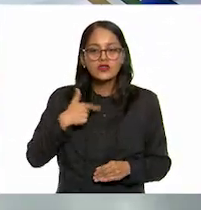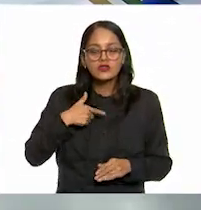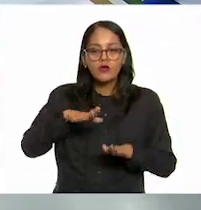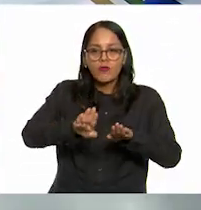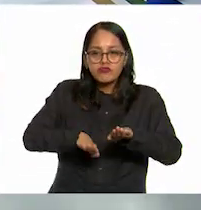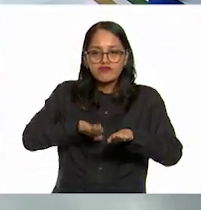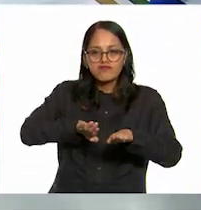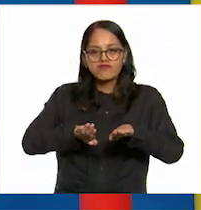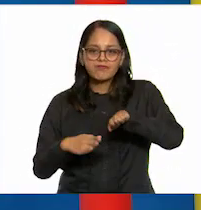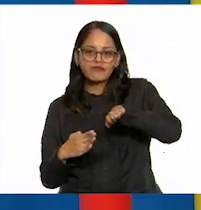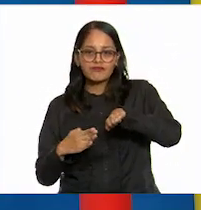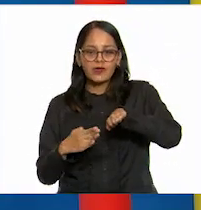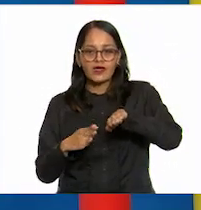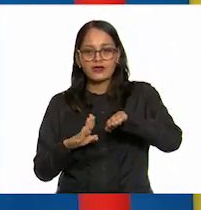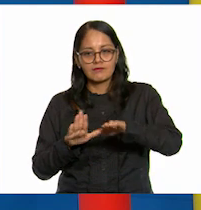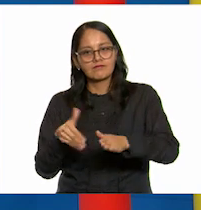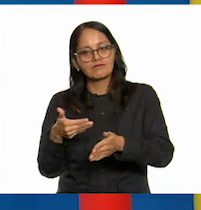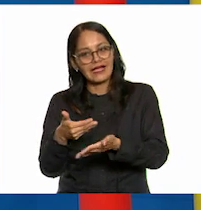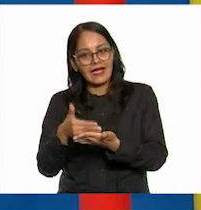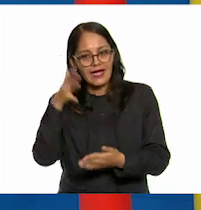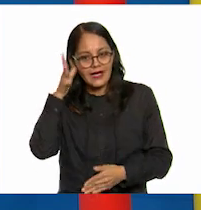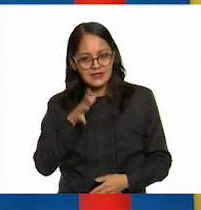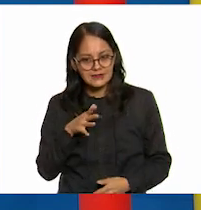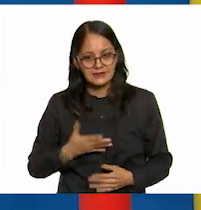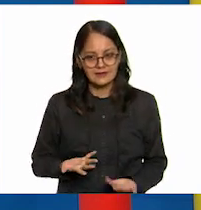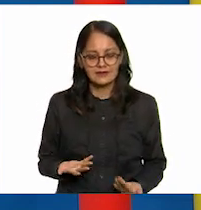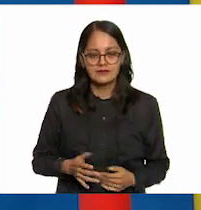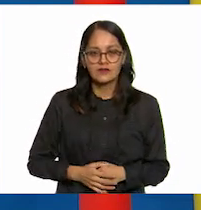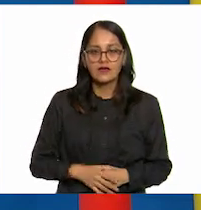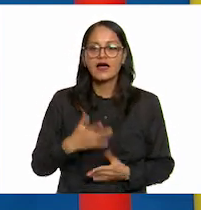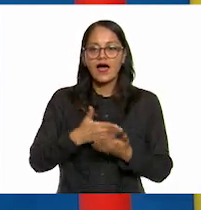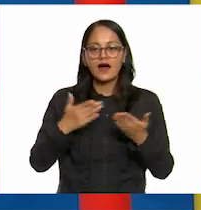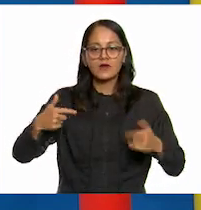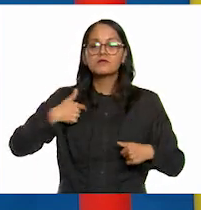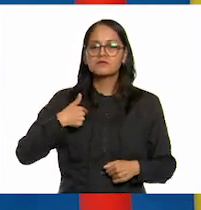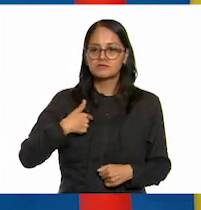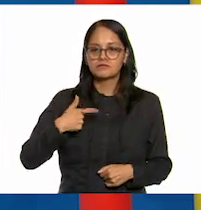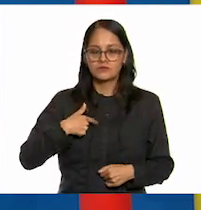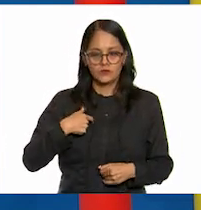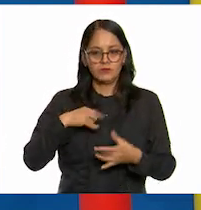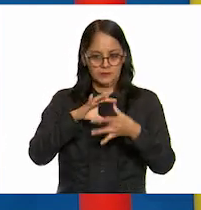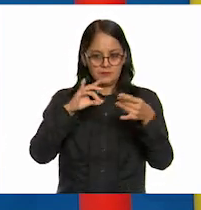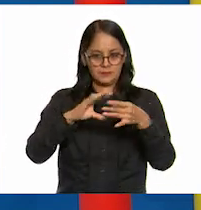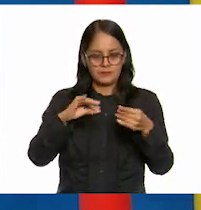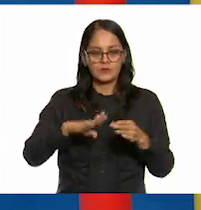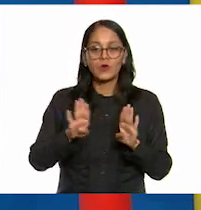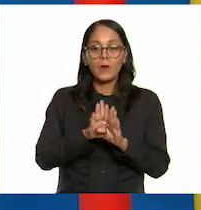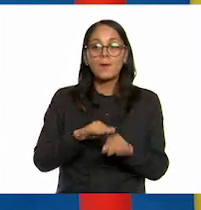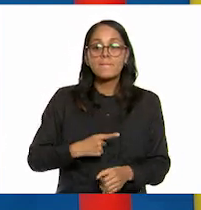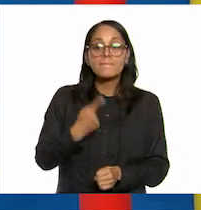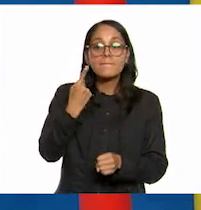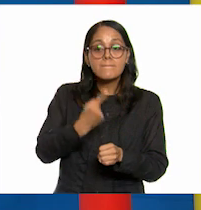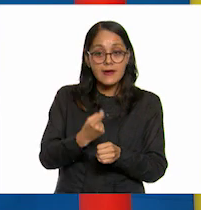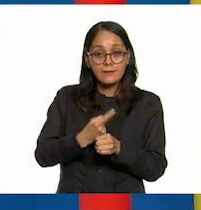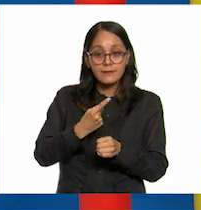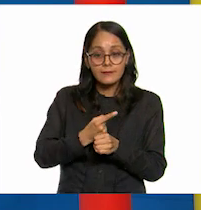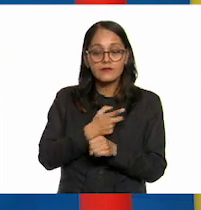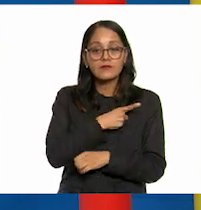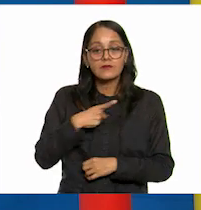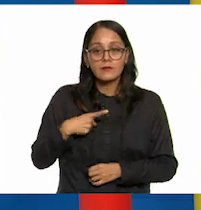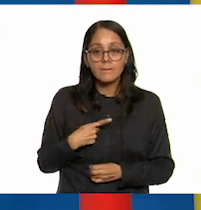el patín a ver juan carlos ahora yo diré las instrucciones sale muy bien primero hay que colocar